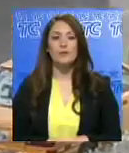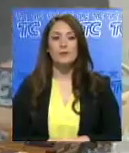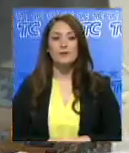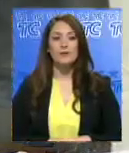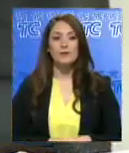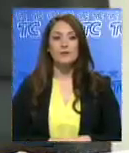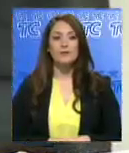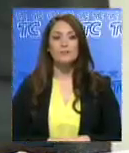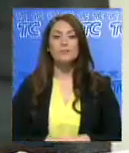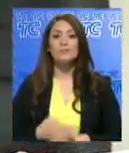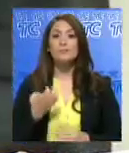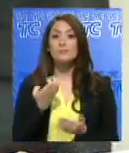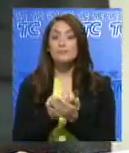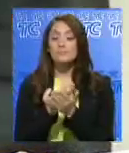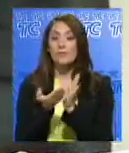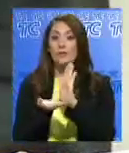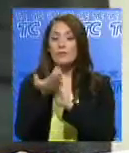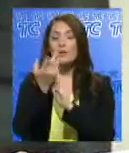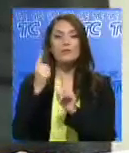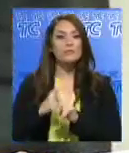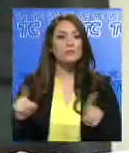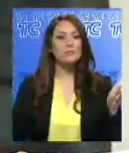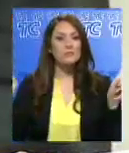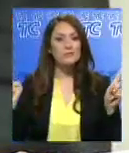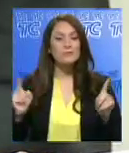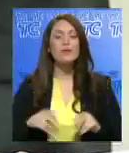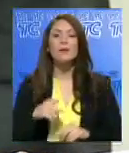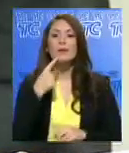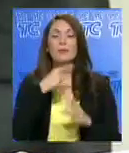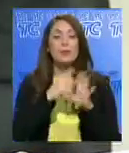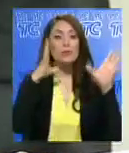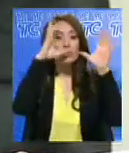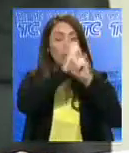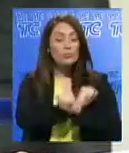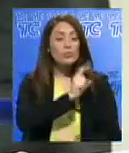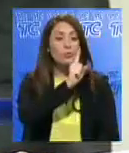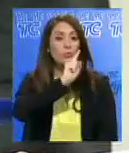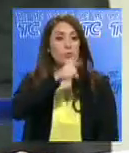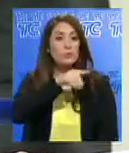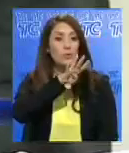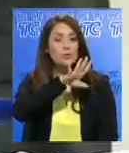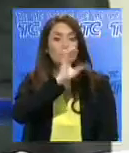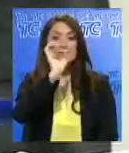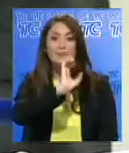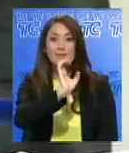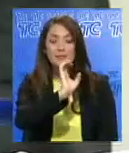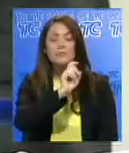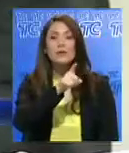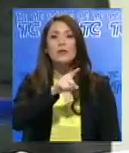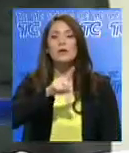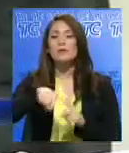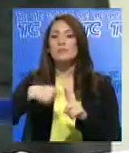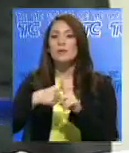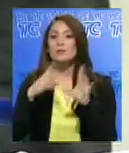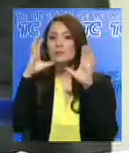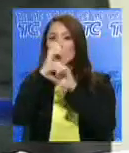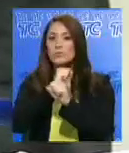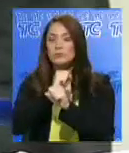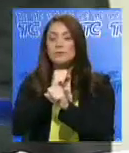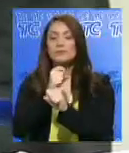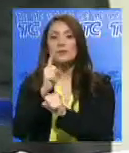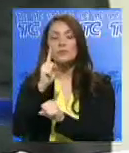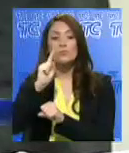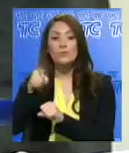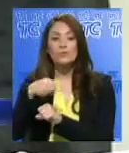Las tarifas son diferenciadas. La tarifa diurna de 1,45 centavos y la tarifa nocturna de 1